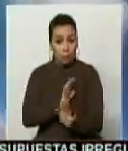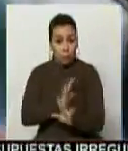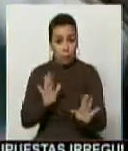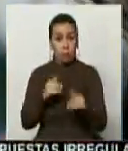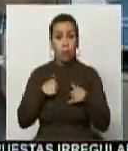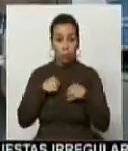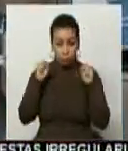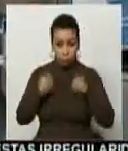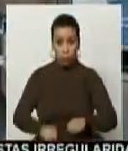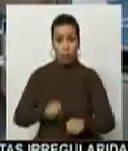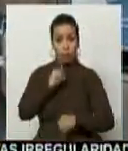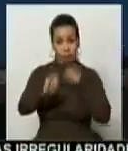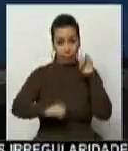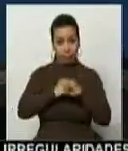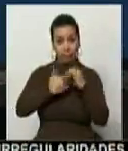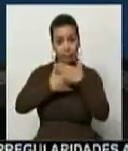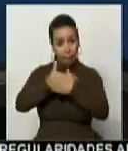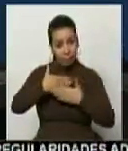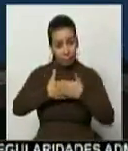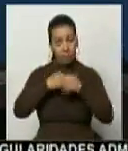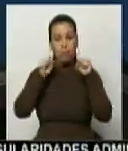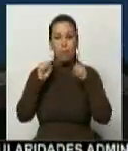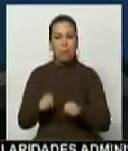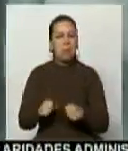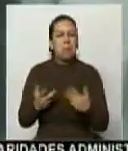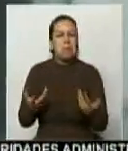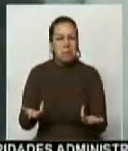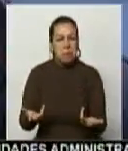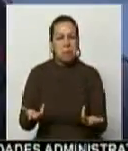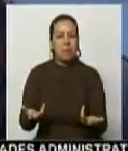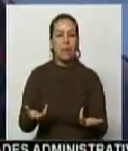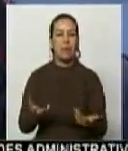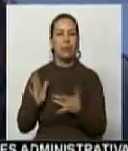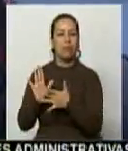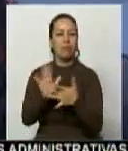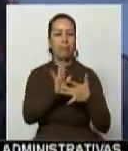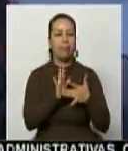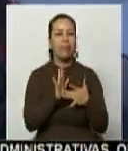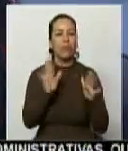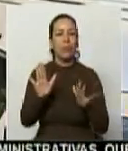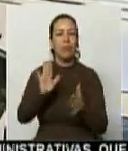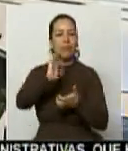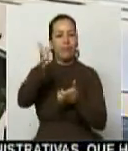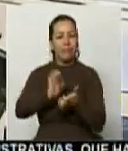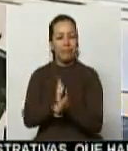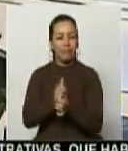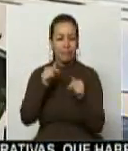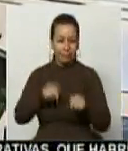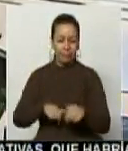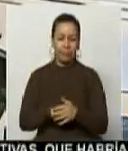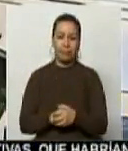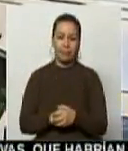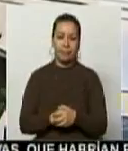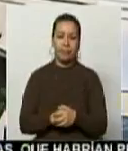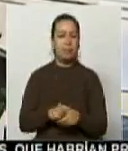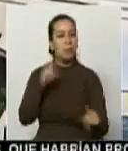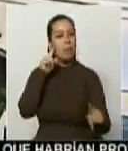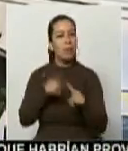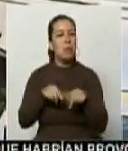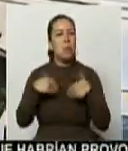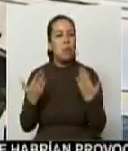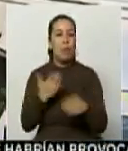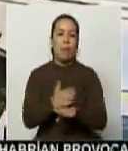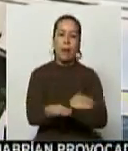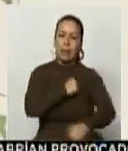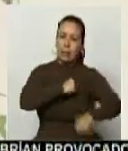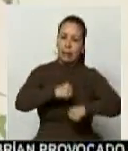en la parrilla de DirecTV, vamos a poderles ofrecer todo lo que en contexto significa la región cafetera. Este objetivo se logra gracias al trabajo